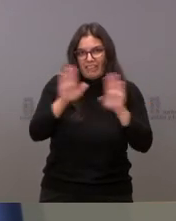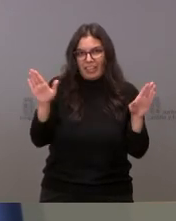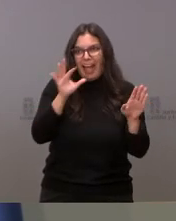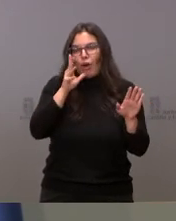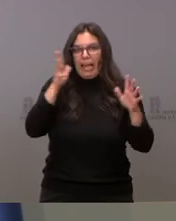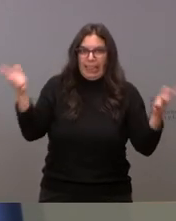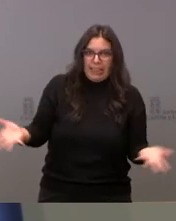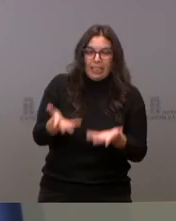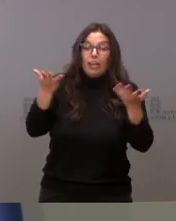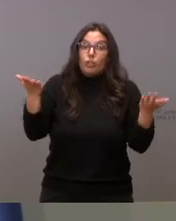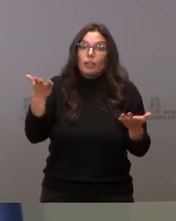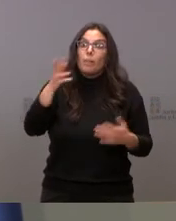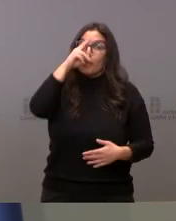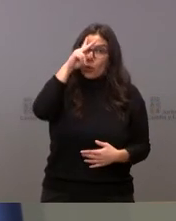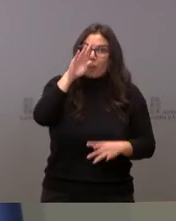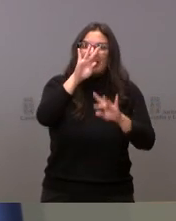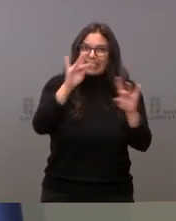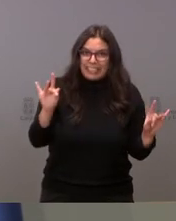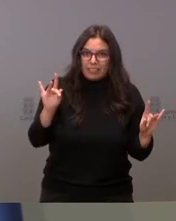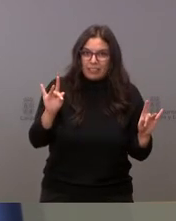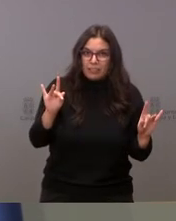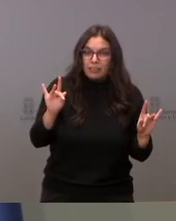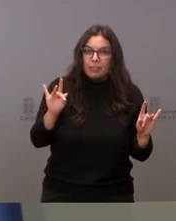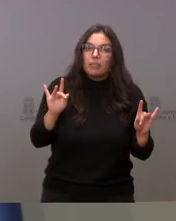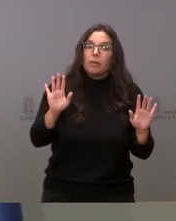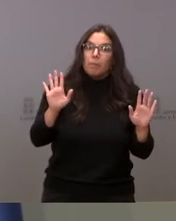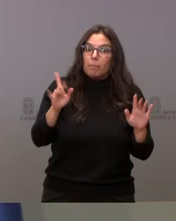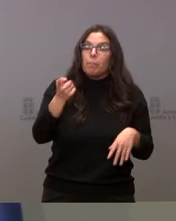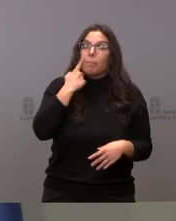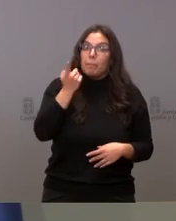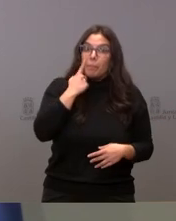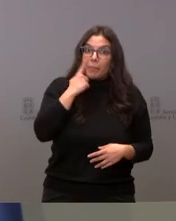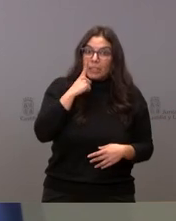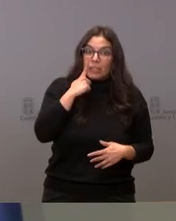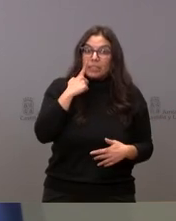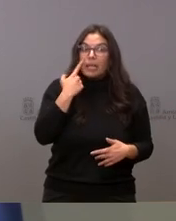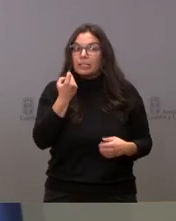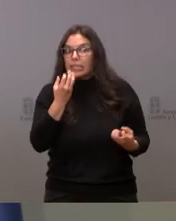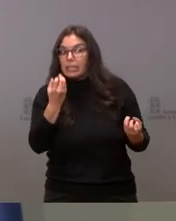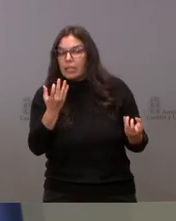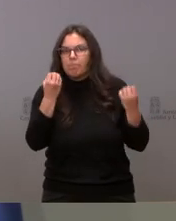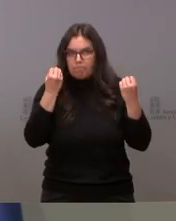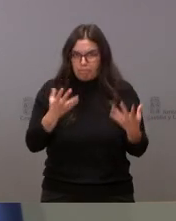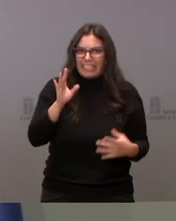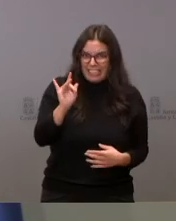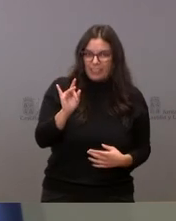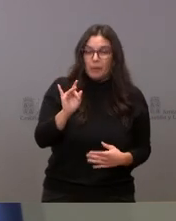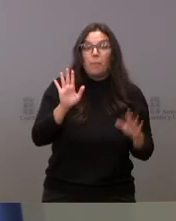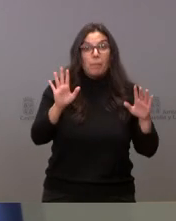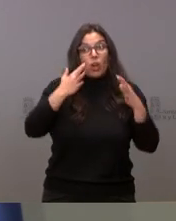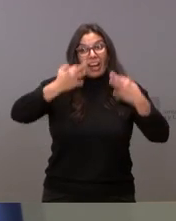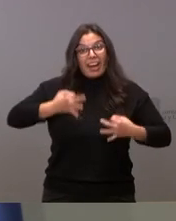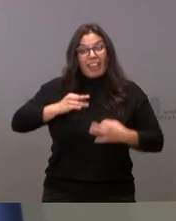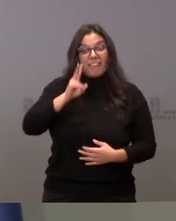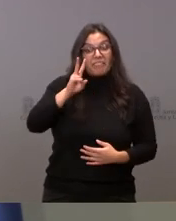insisto. ¿Estamos preocupados? Sí. ¿Estamos pendientes de la evolución? Sí. Pero lo que estamos viendo ahora